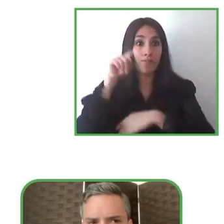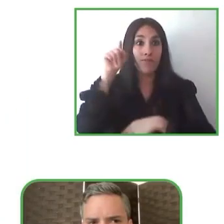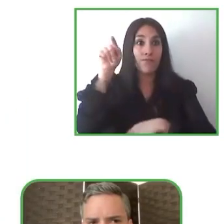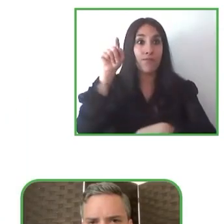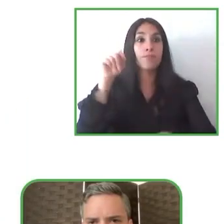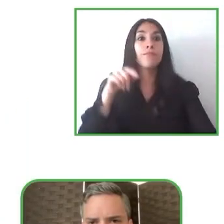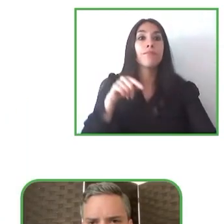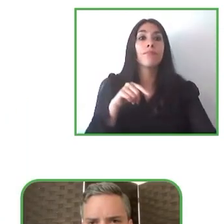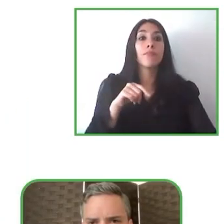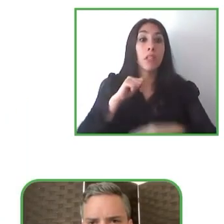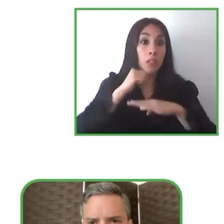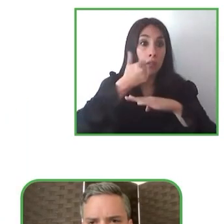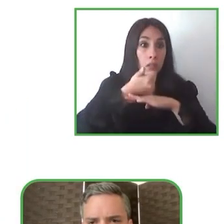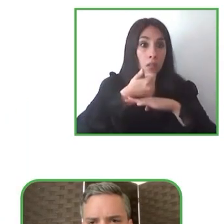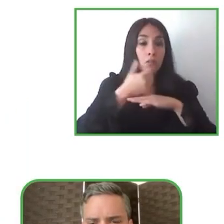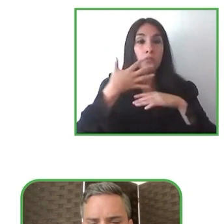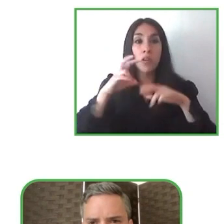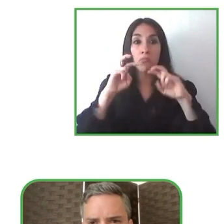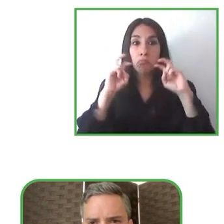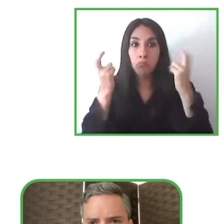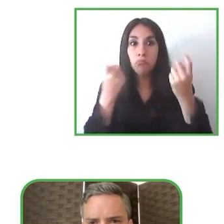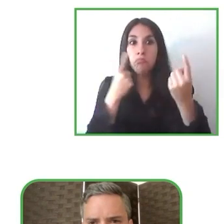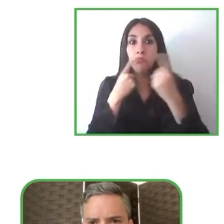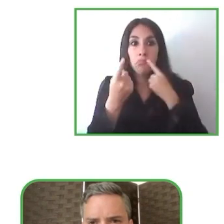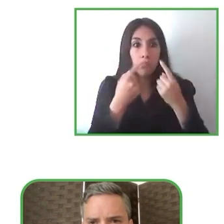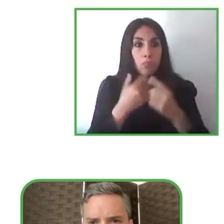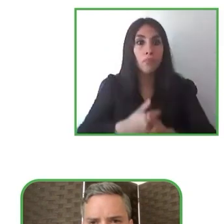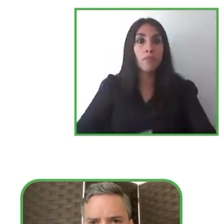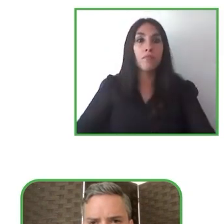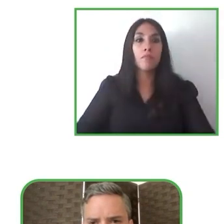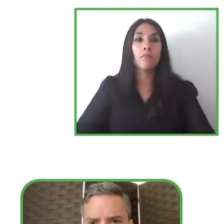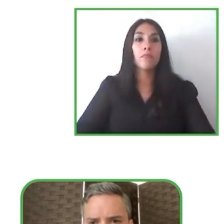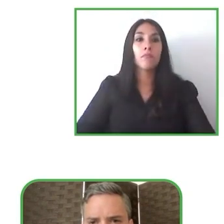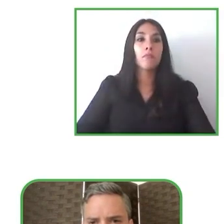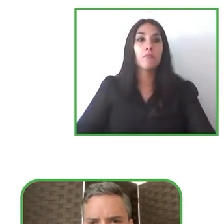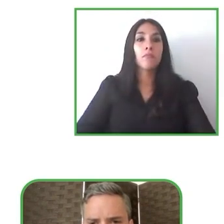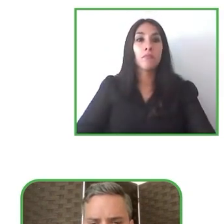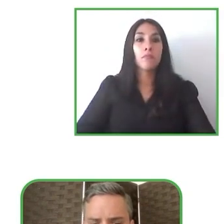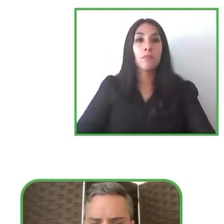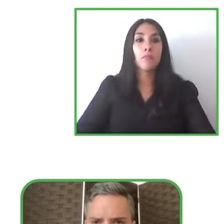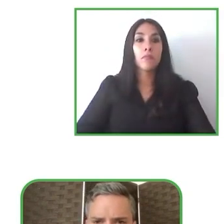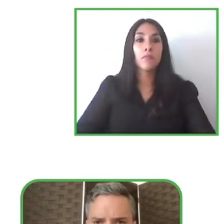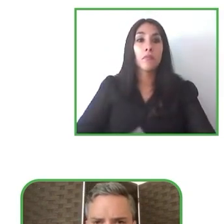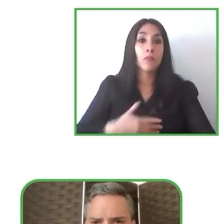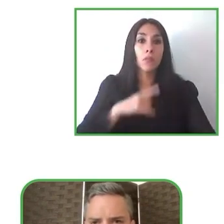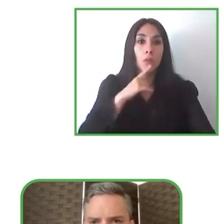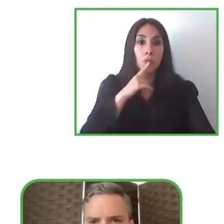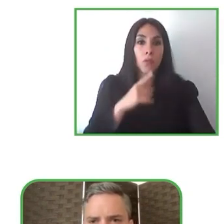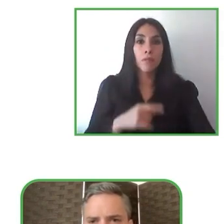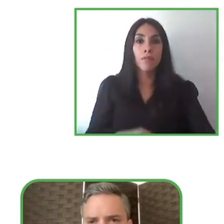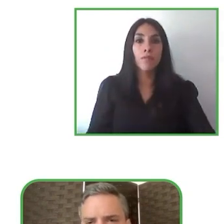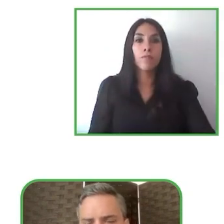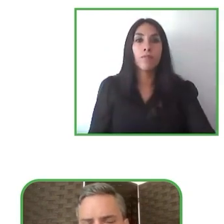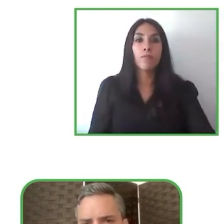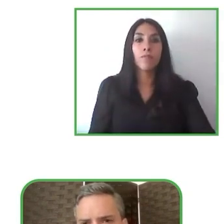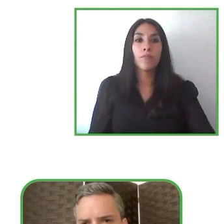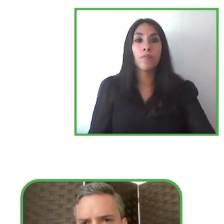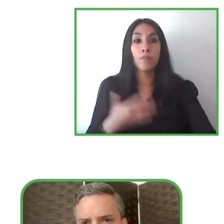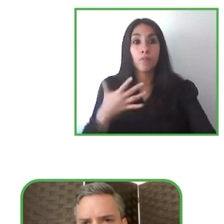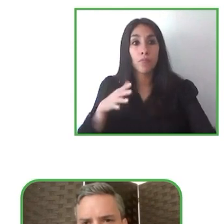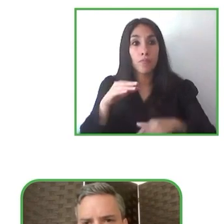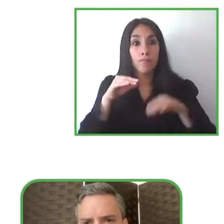muchas gracias Francisca es cierto la transversabilidad es algo muy importante y no podemos olvidarla para conseguir nuestros